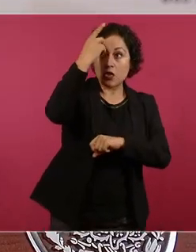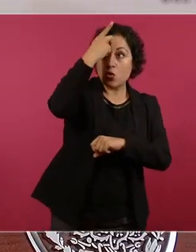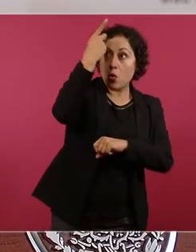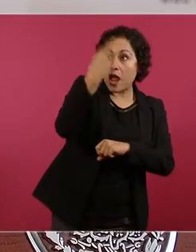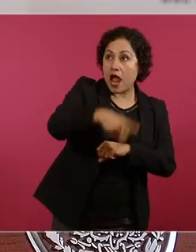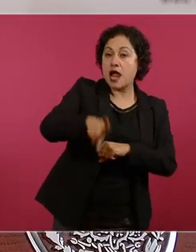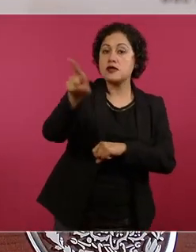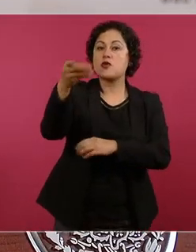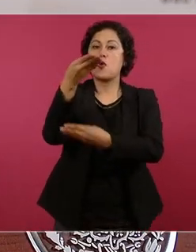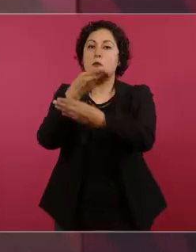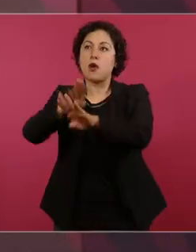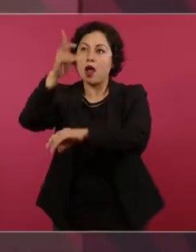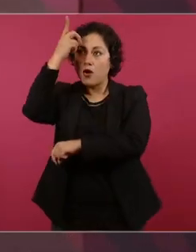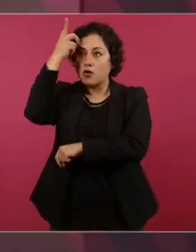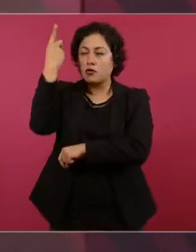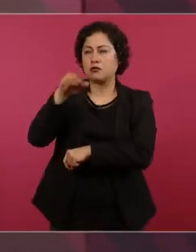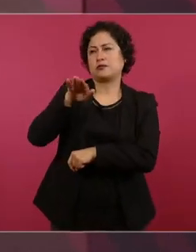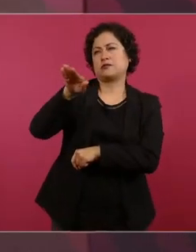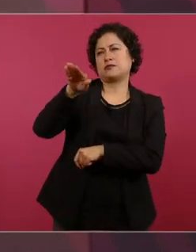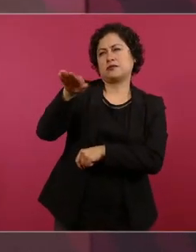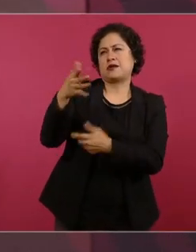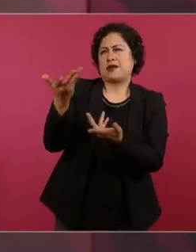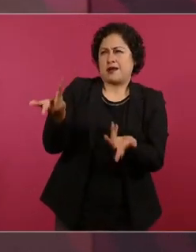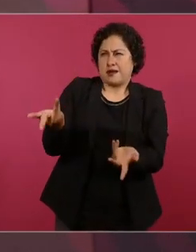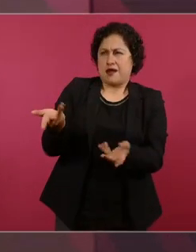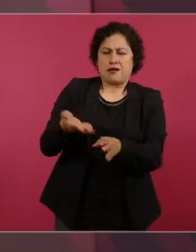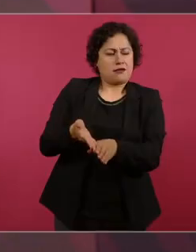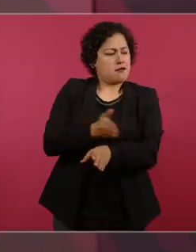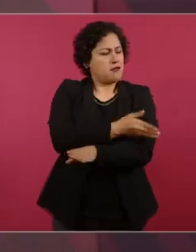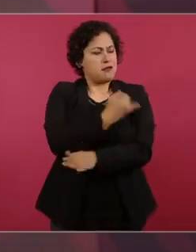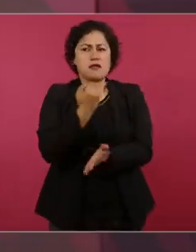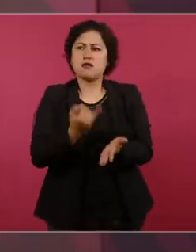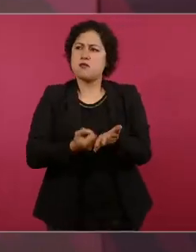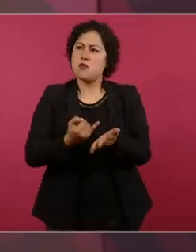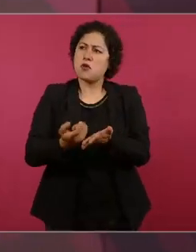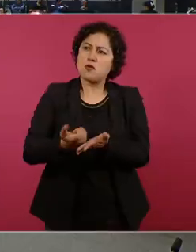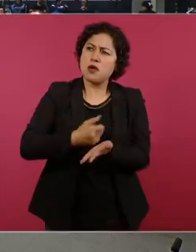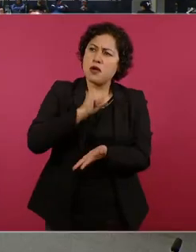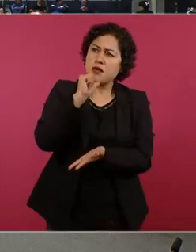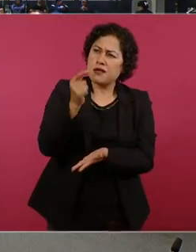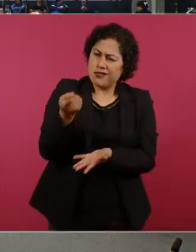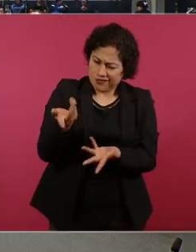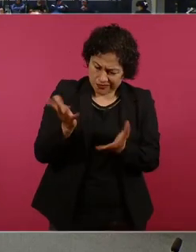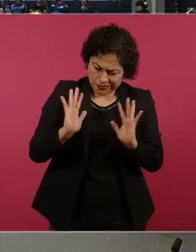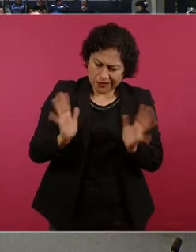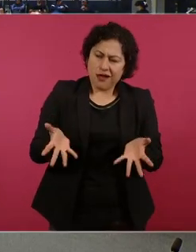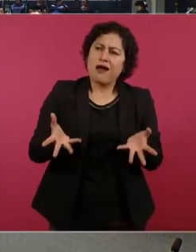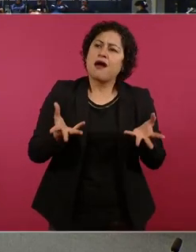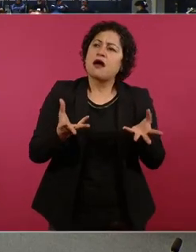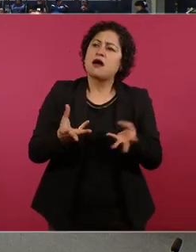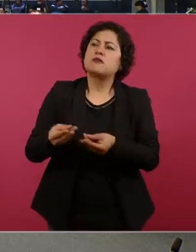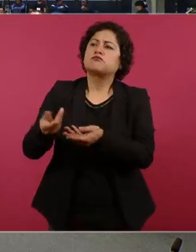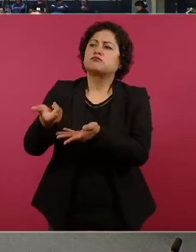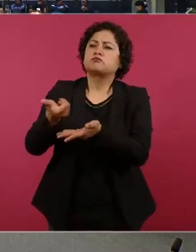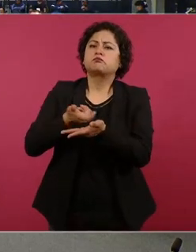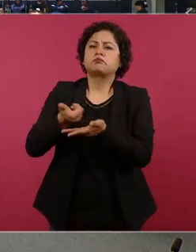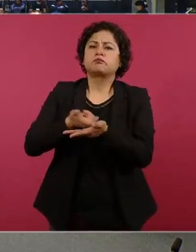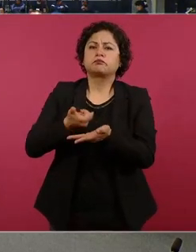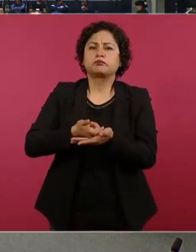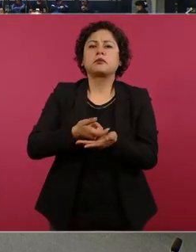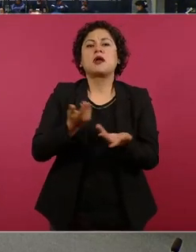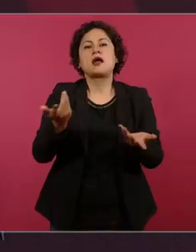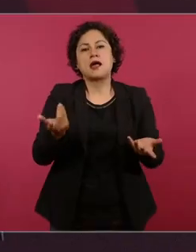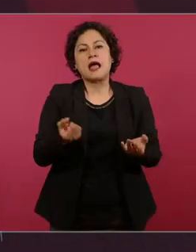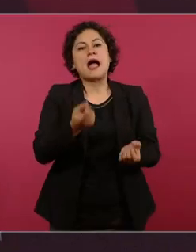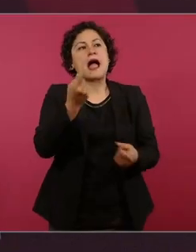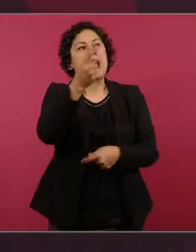poniéndose al corriente y empezaron a pagar impuestos había